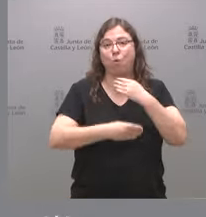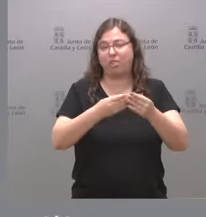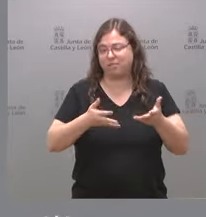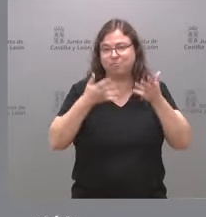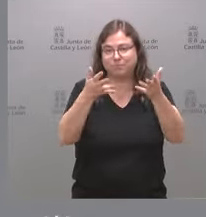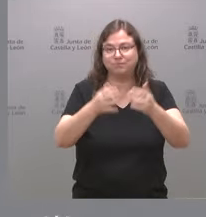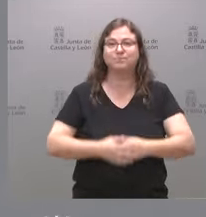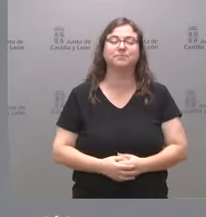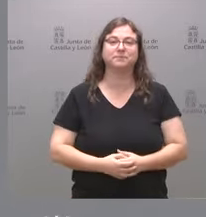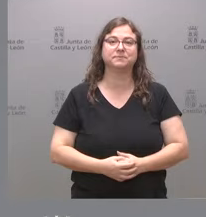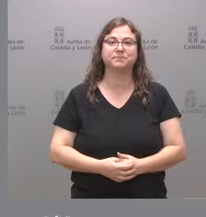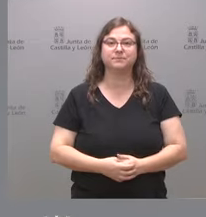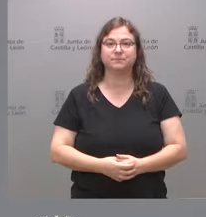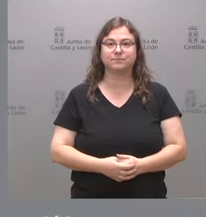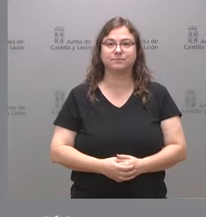disposición.